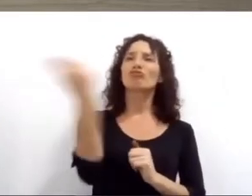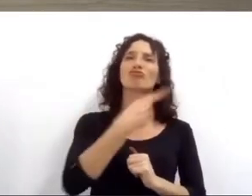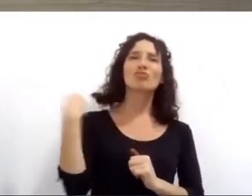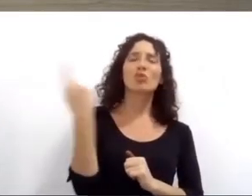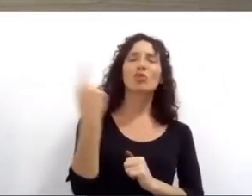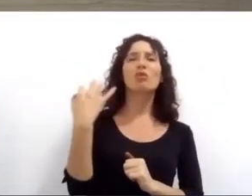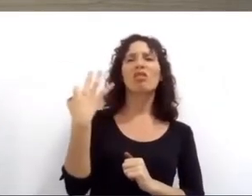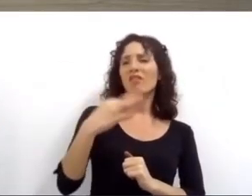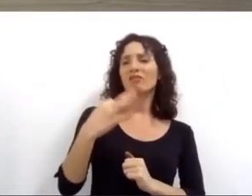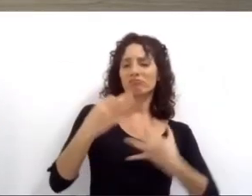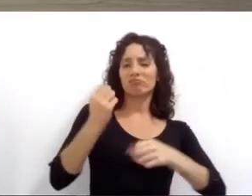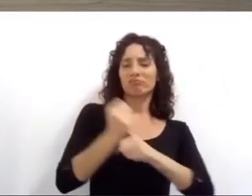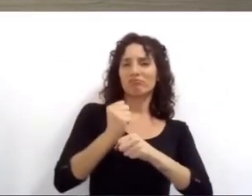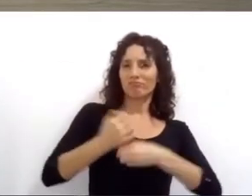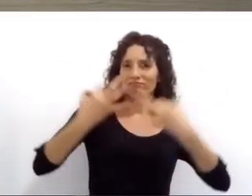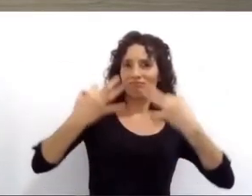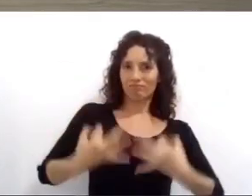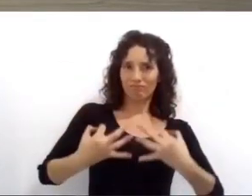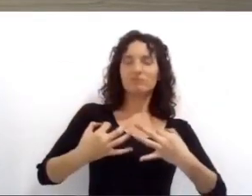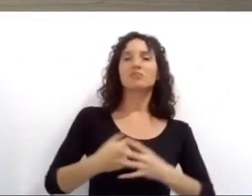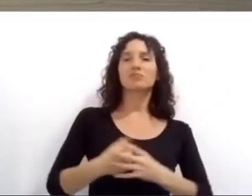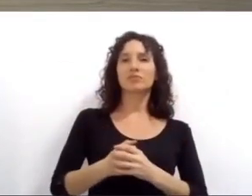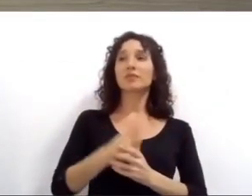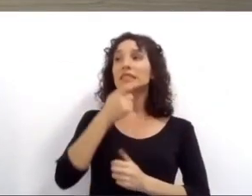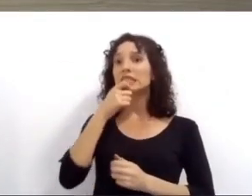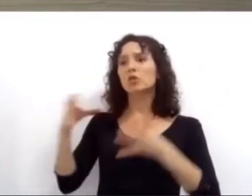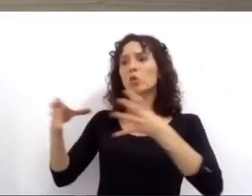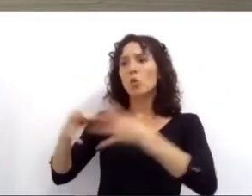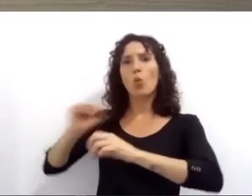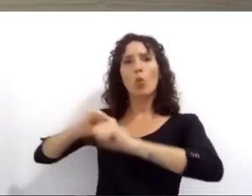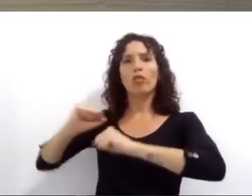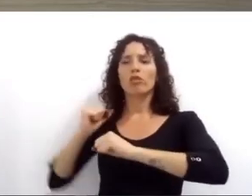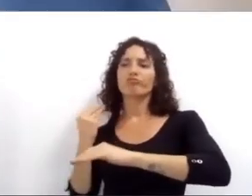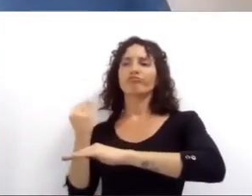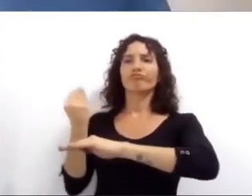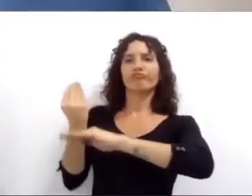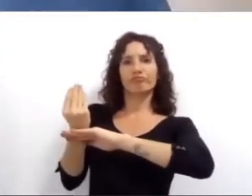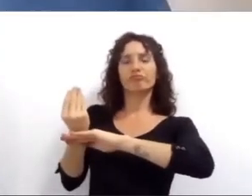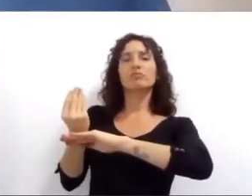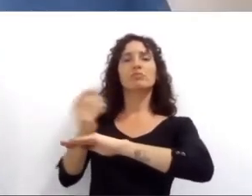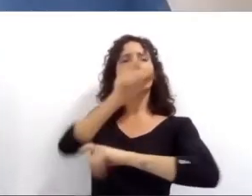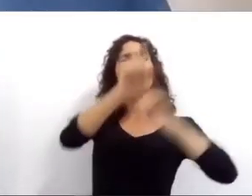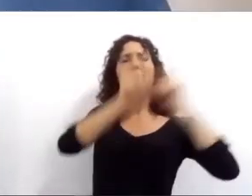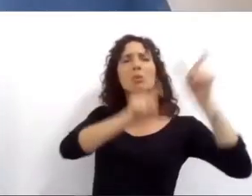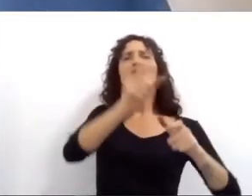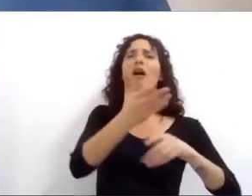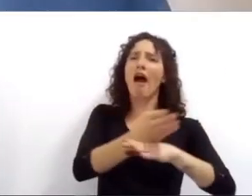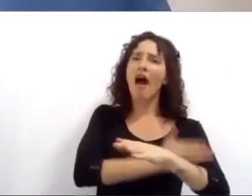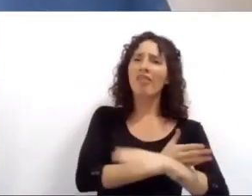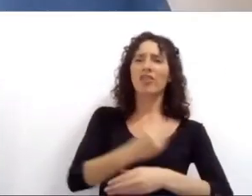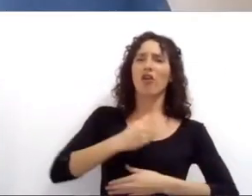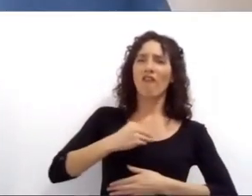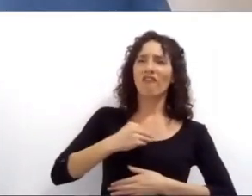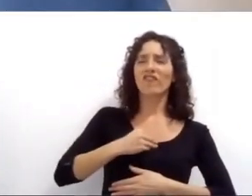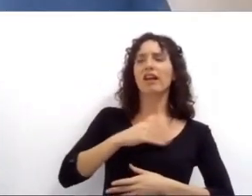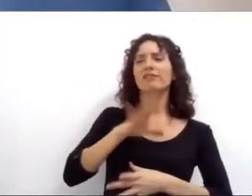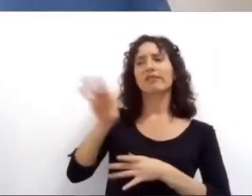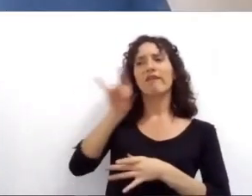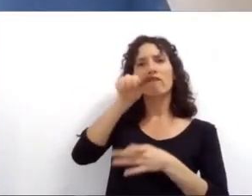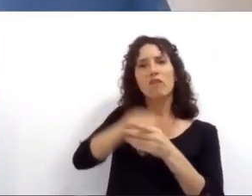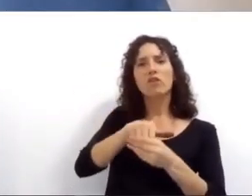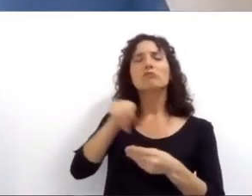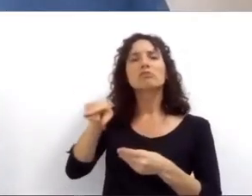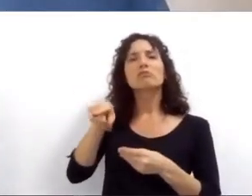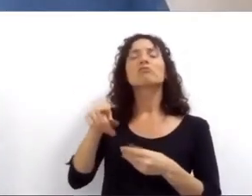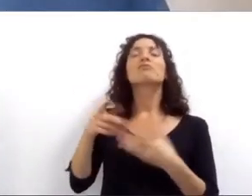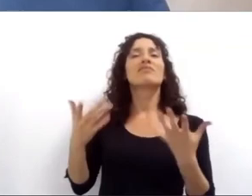pido que hagamos lo que corresponde ser representantes de quienes nos dieron su confianza y la están pasando mal para un mundo nuevo una